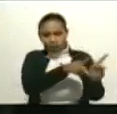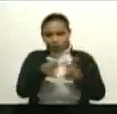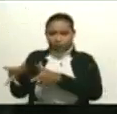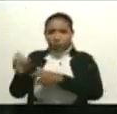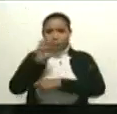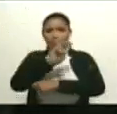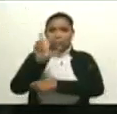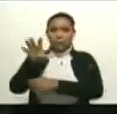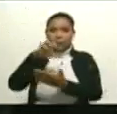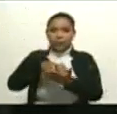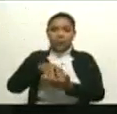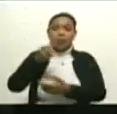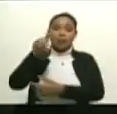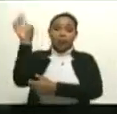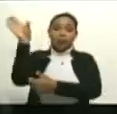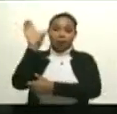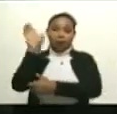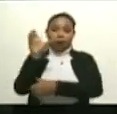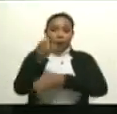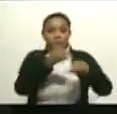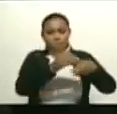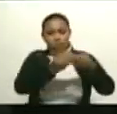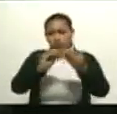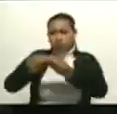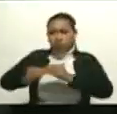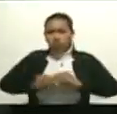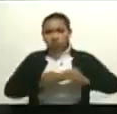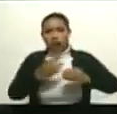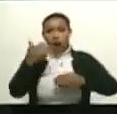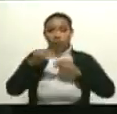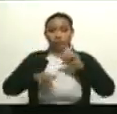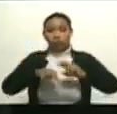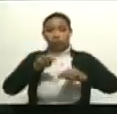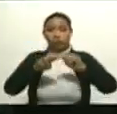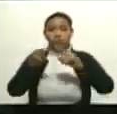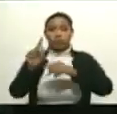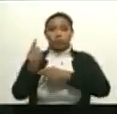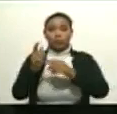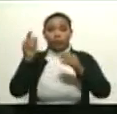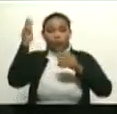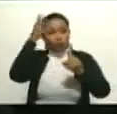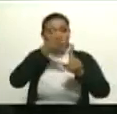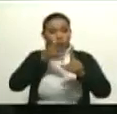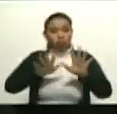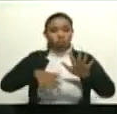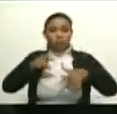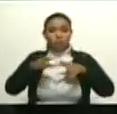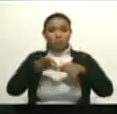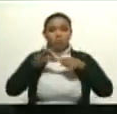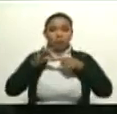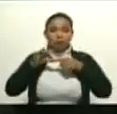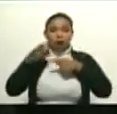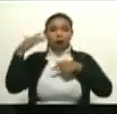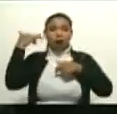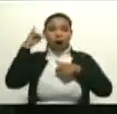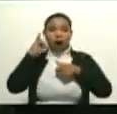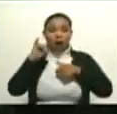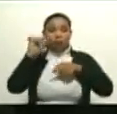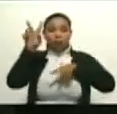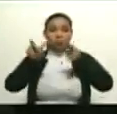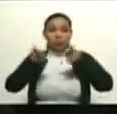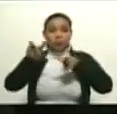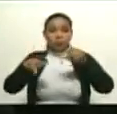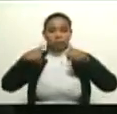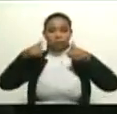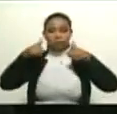y la ciudad de Caracas, que tuvo la construcción de los ejes de formación y eventos especiales en los cuales hubo exposiciones